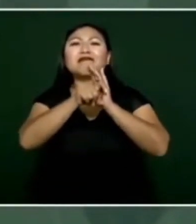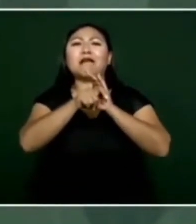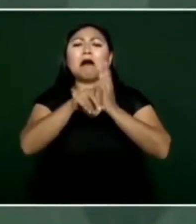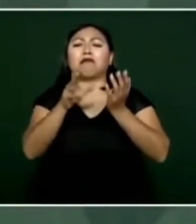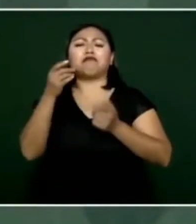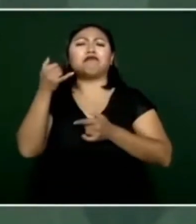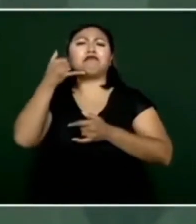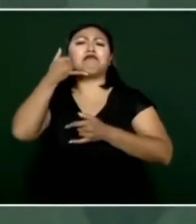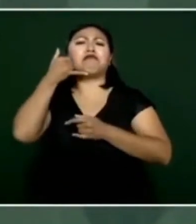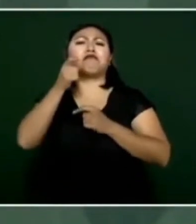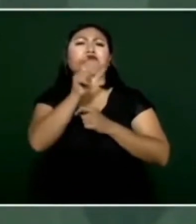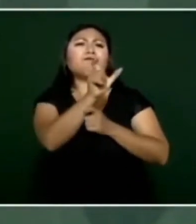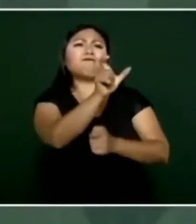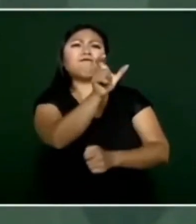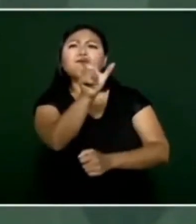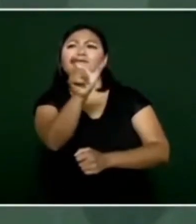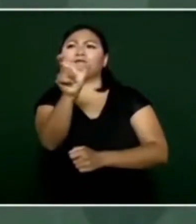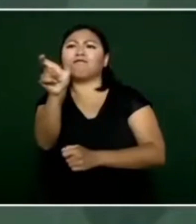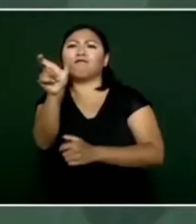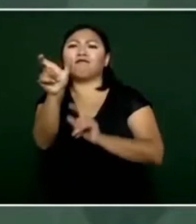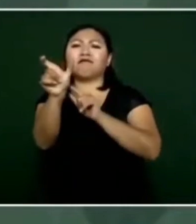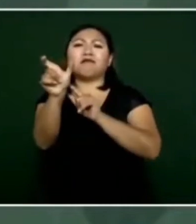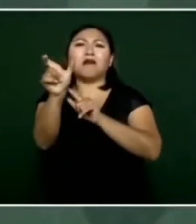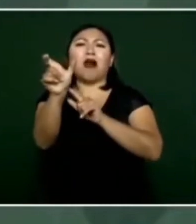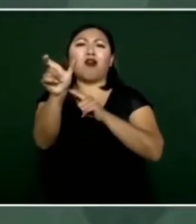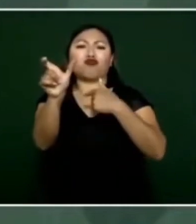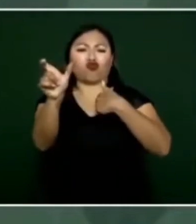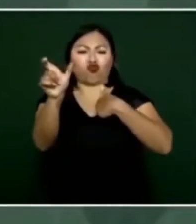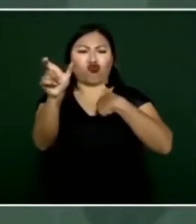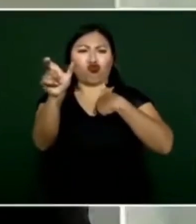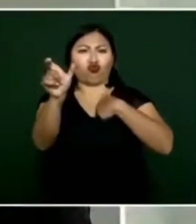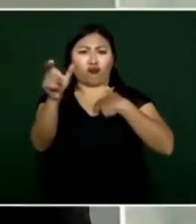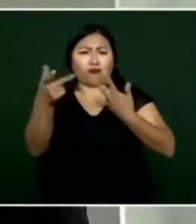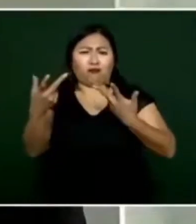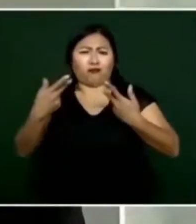y todos participan